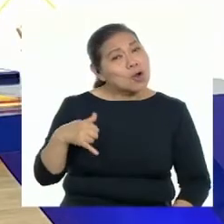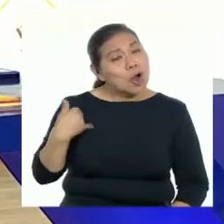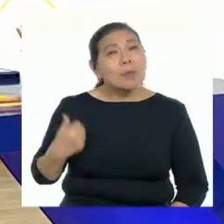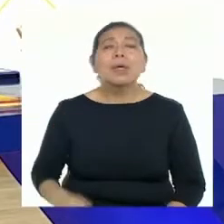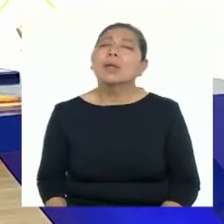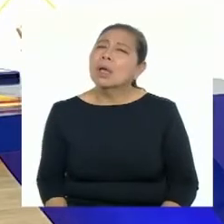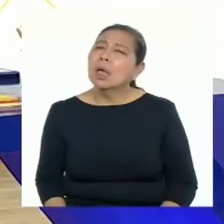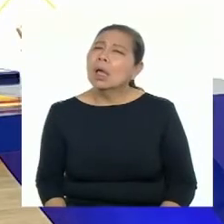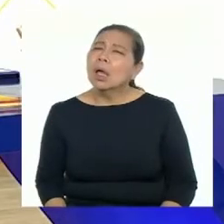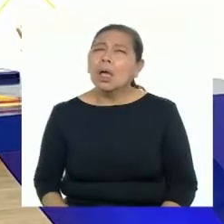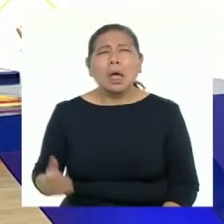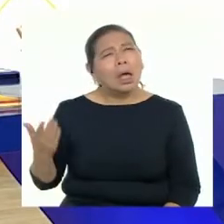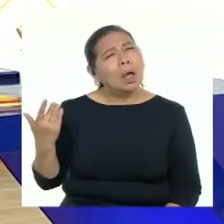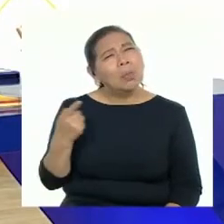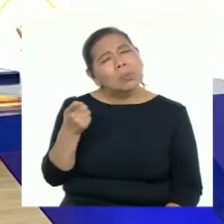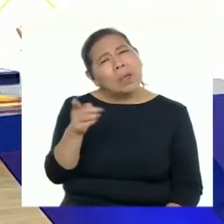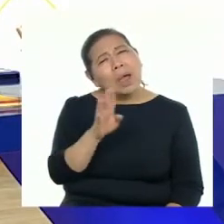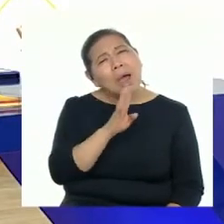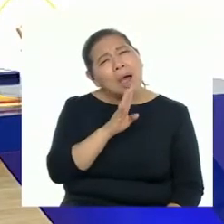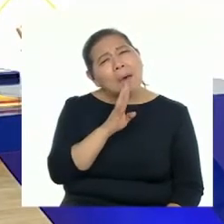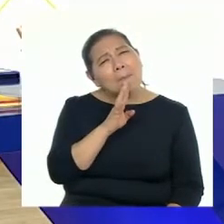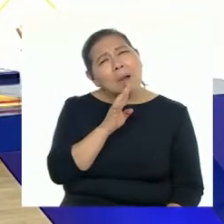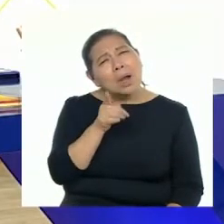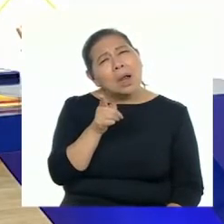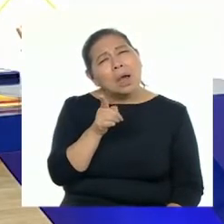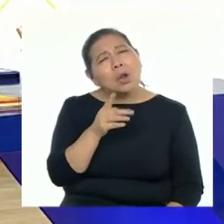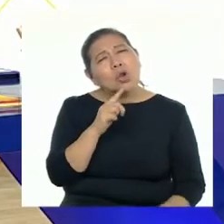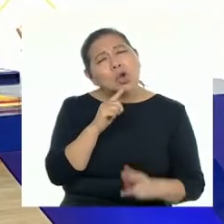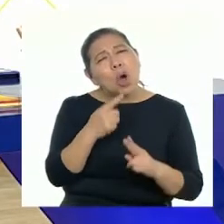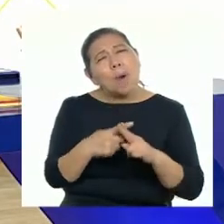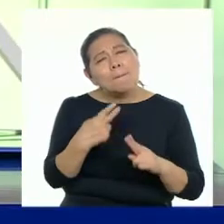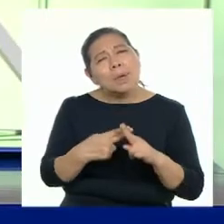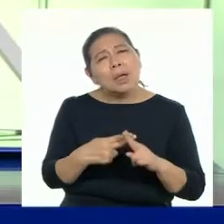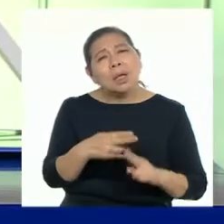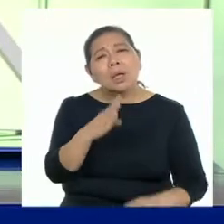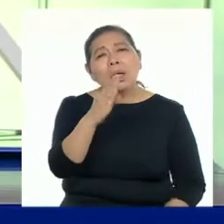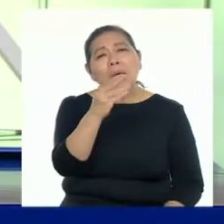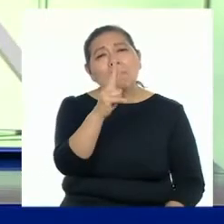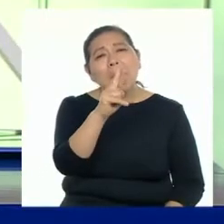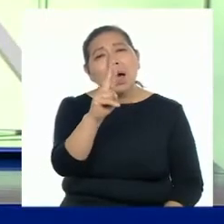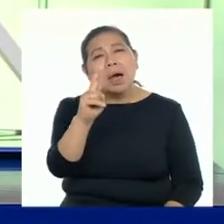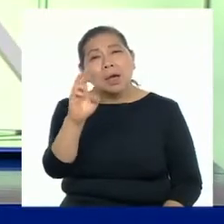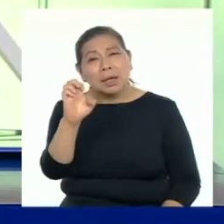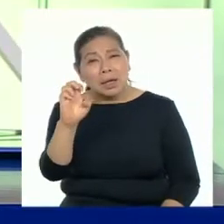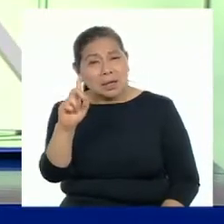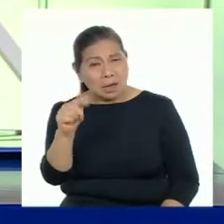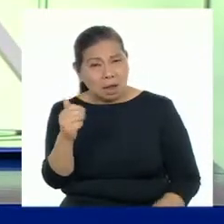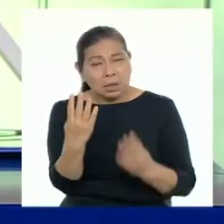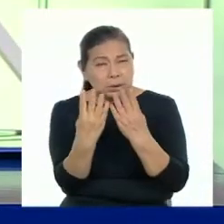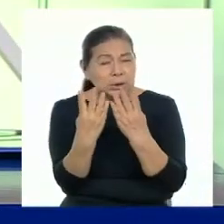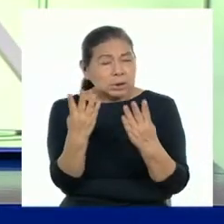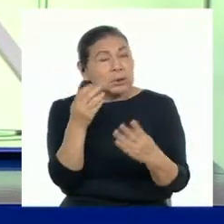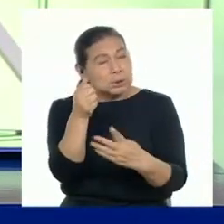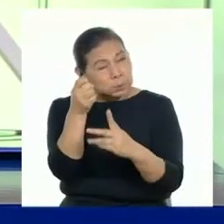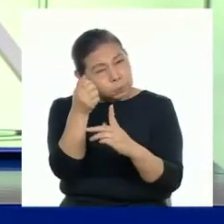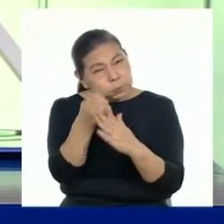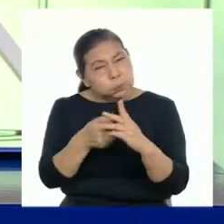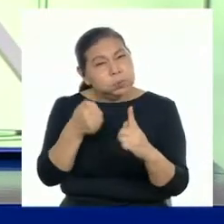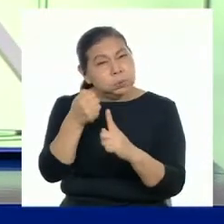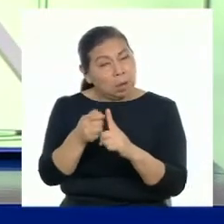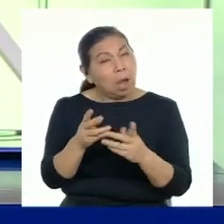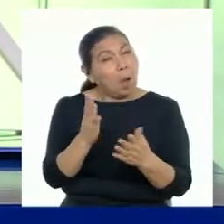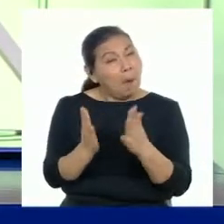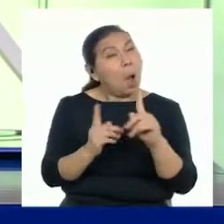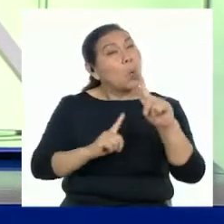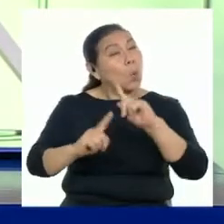Profesora, hace un momento mencionó la palabra barreras. ¿Acaso existen barreras, riesgos